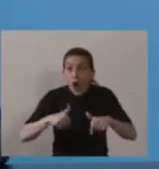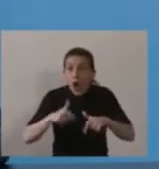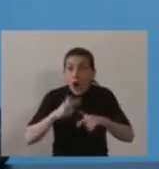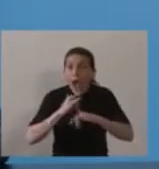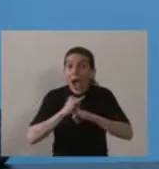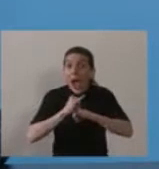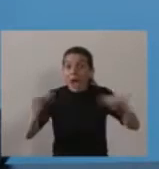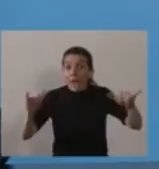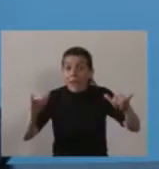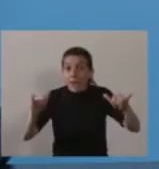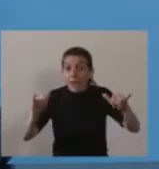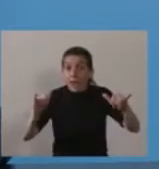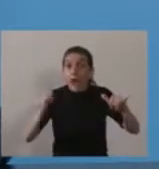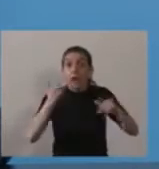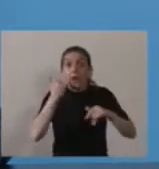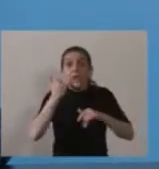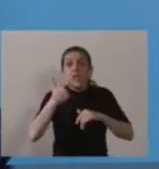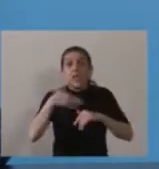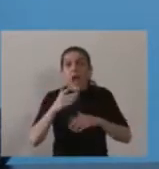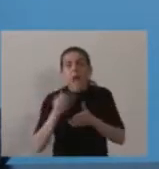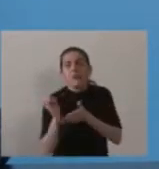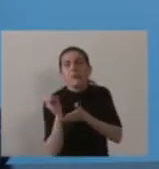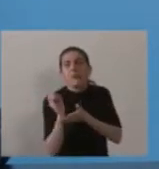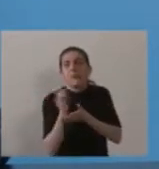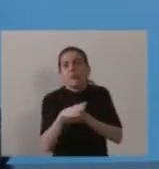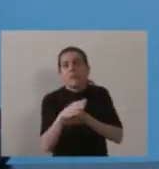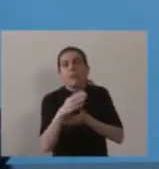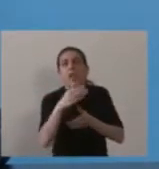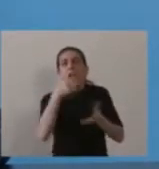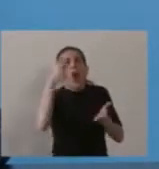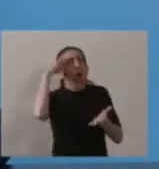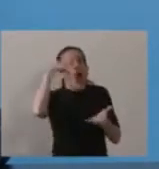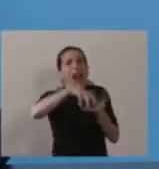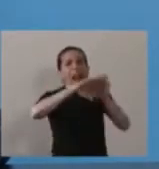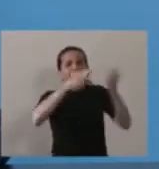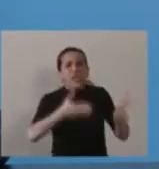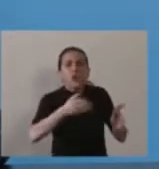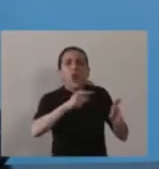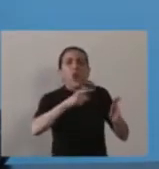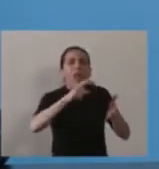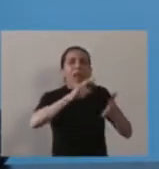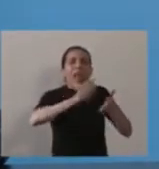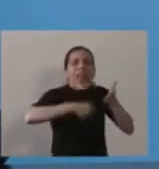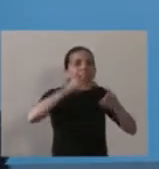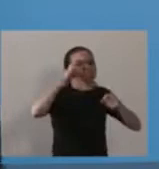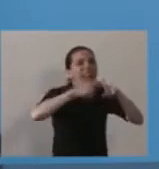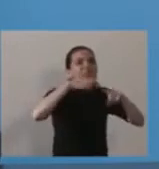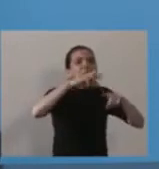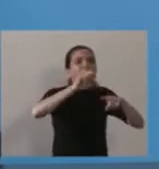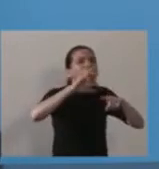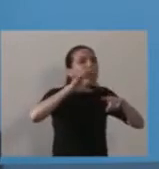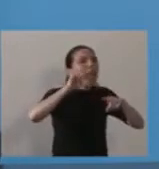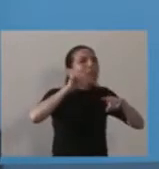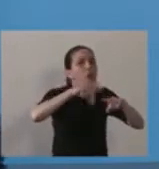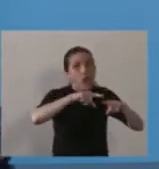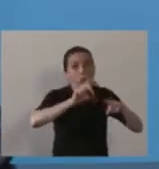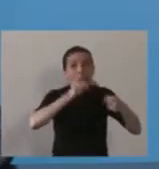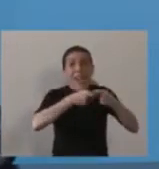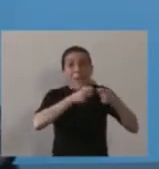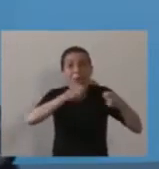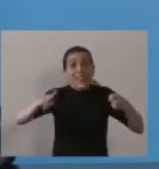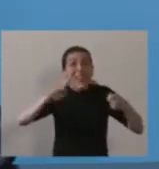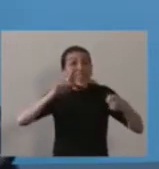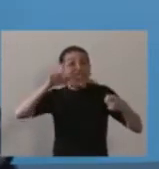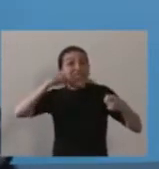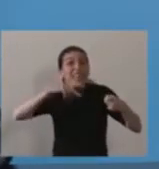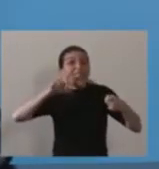mandando al Congreso Nacional una ley de expropiación del Grupo Vicentín para que el Estado Nacional se